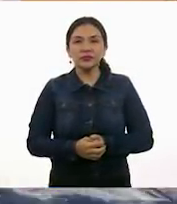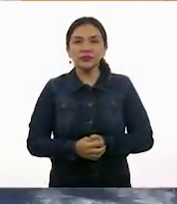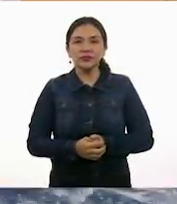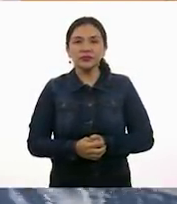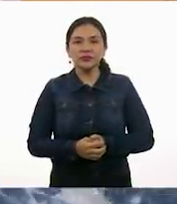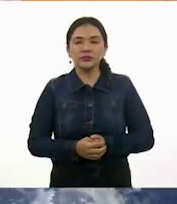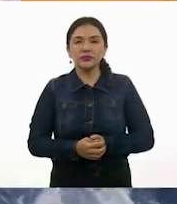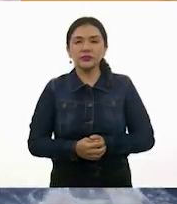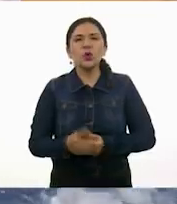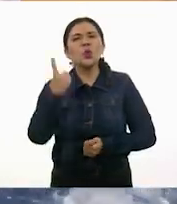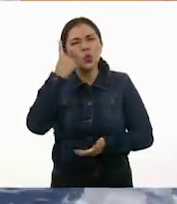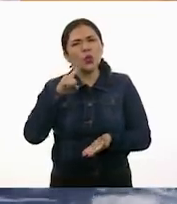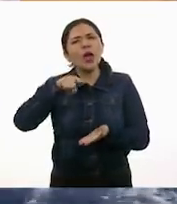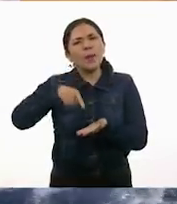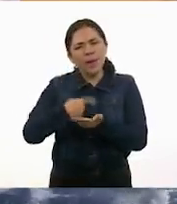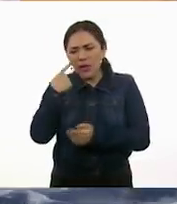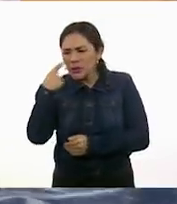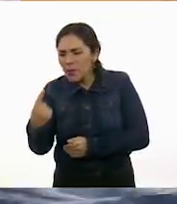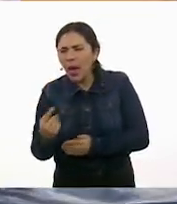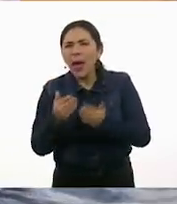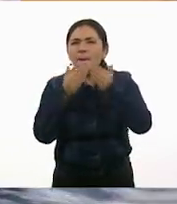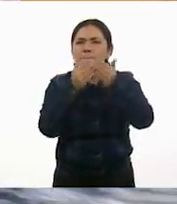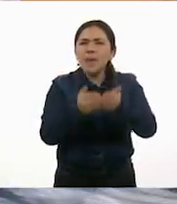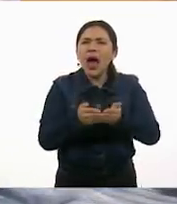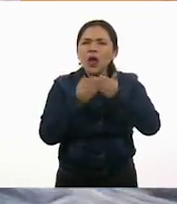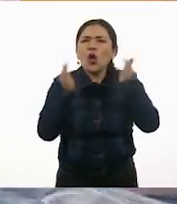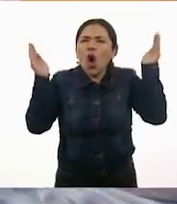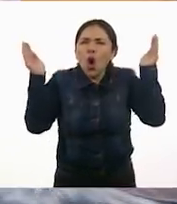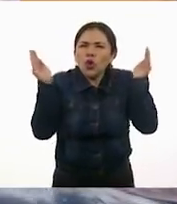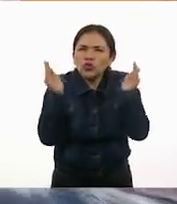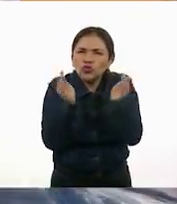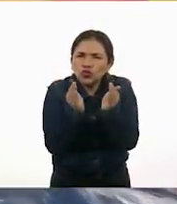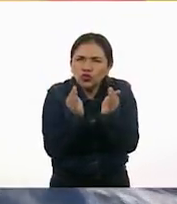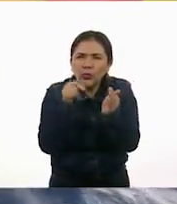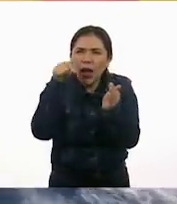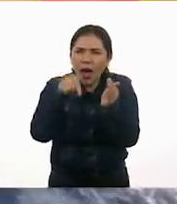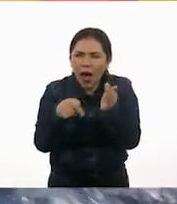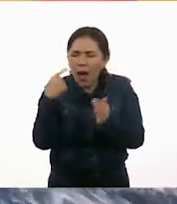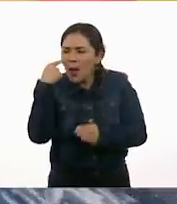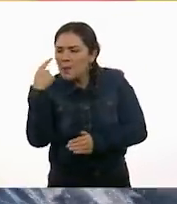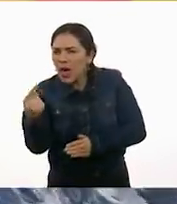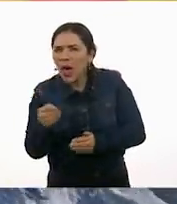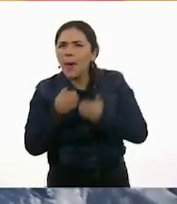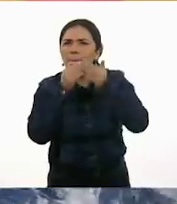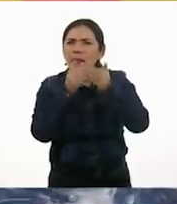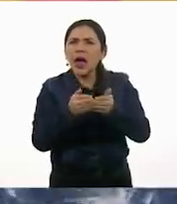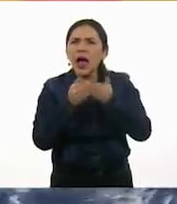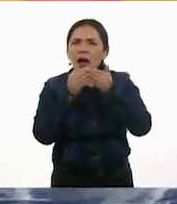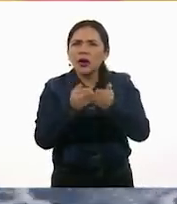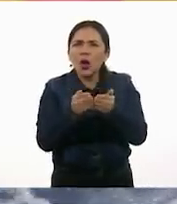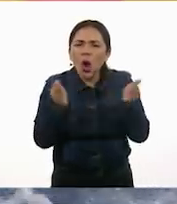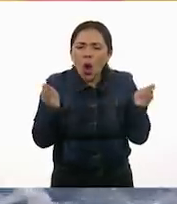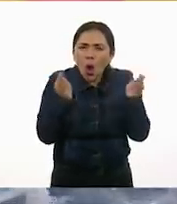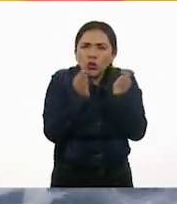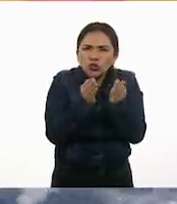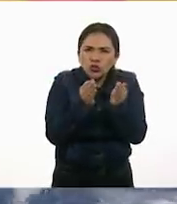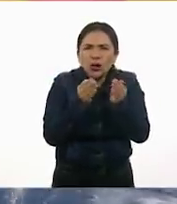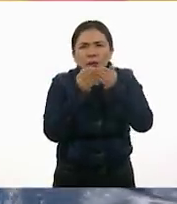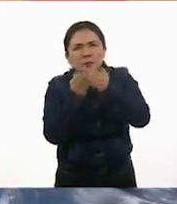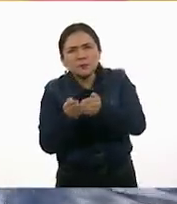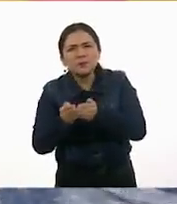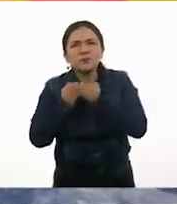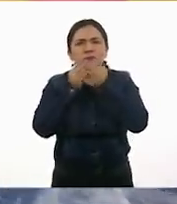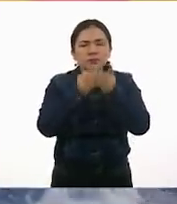Había una vez un barco chiquito. Había una vez un chiquito barco.